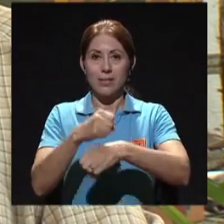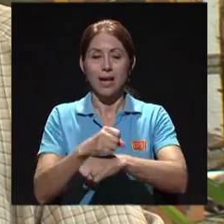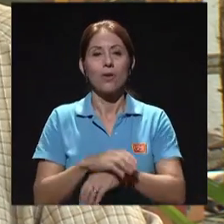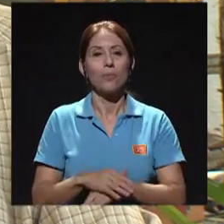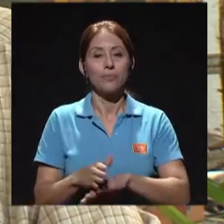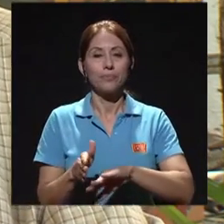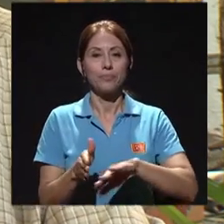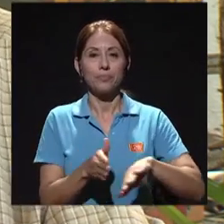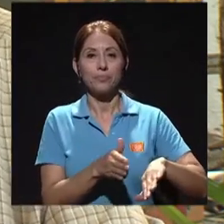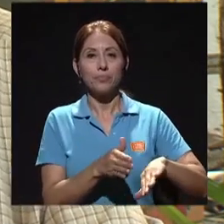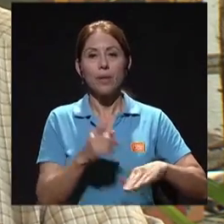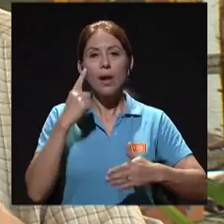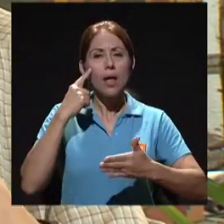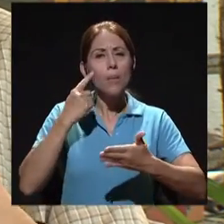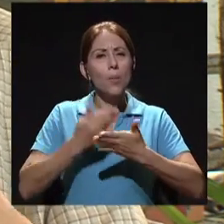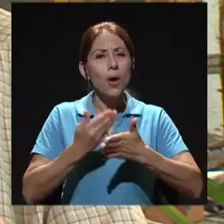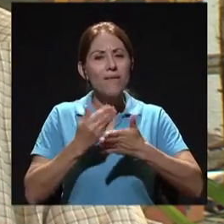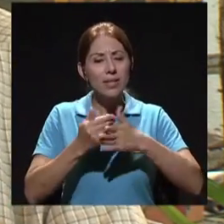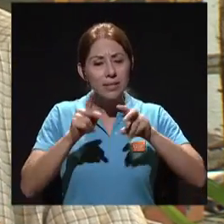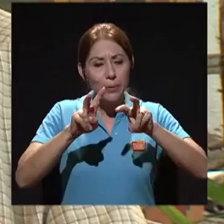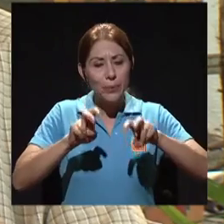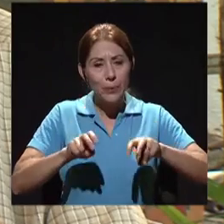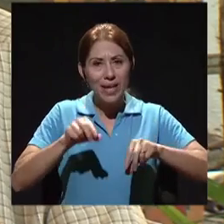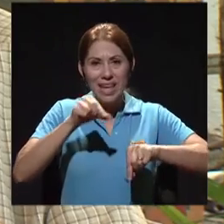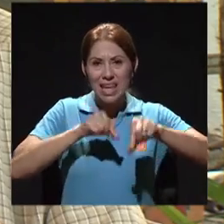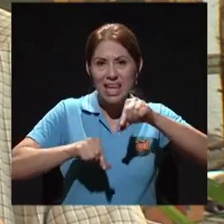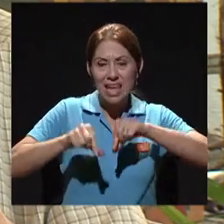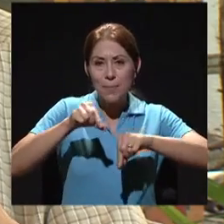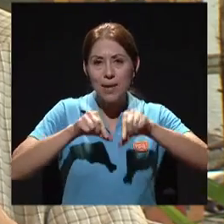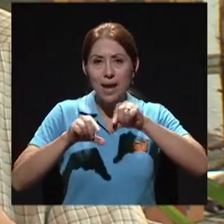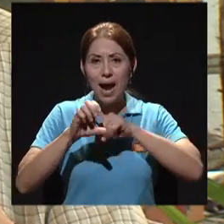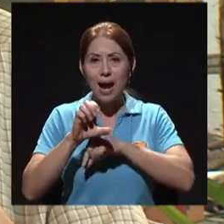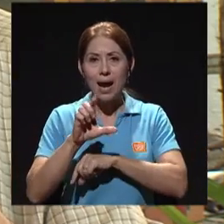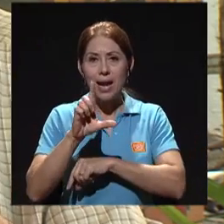Las pruebas de química clínica, por ejemplo, lo que se hace es que